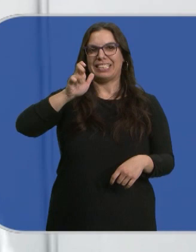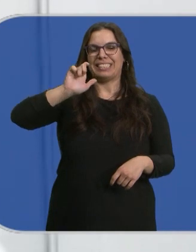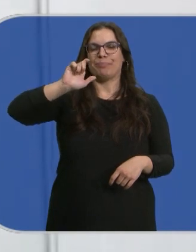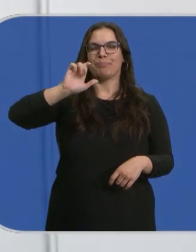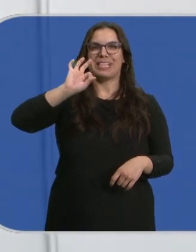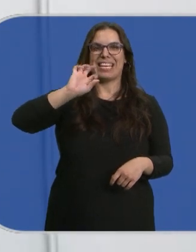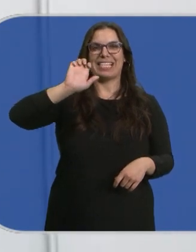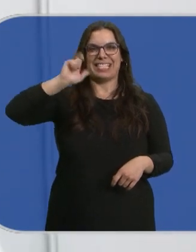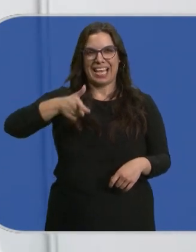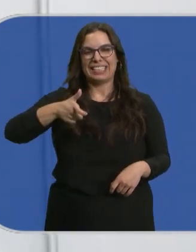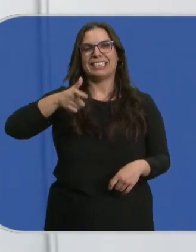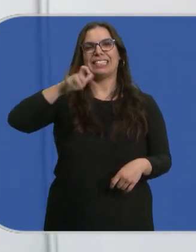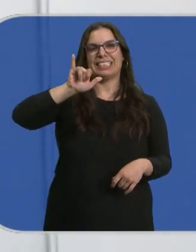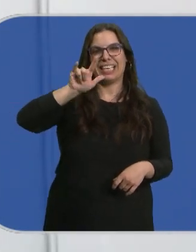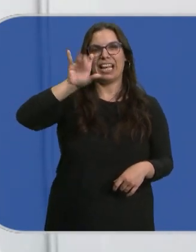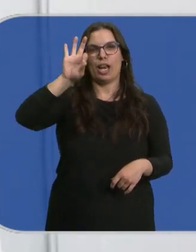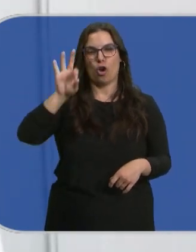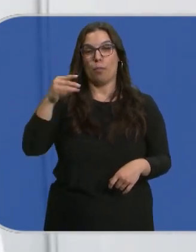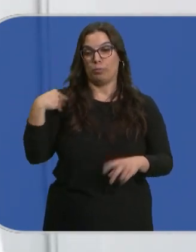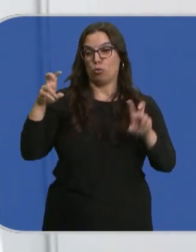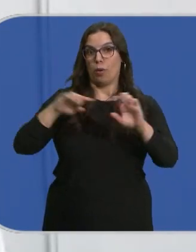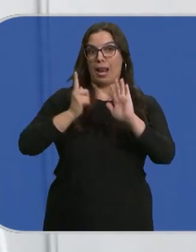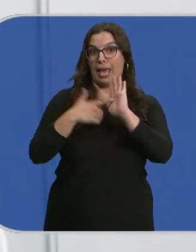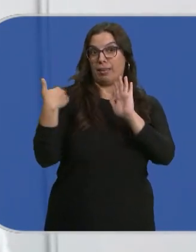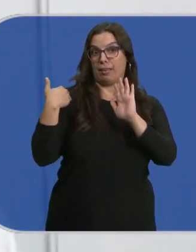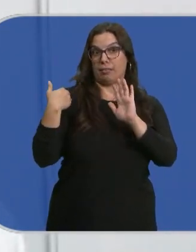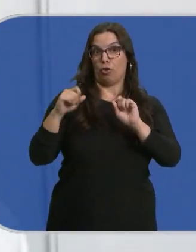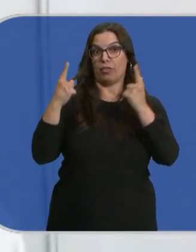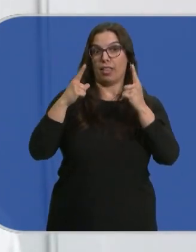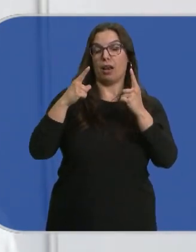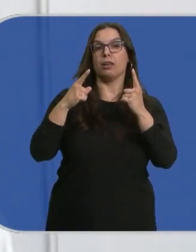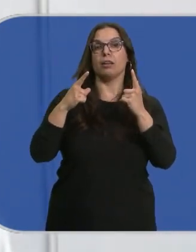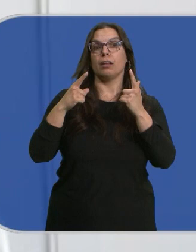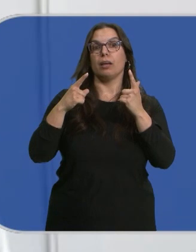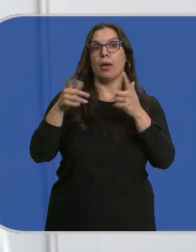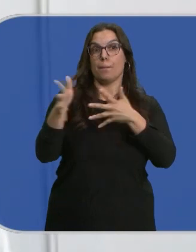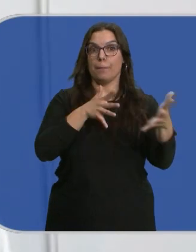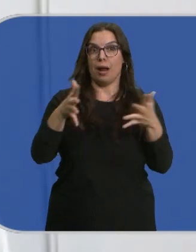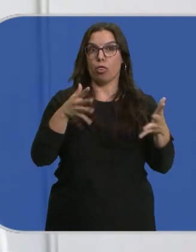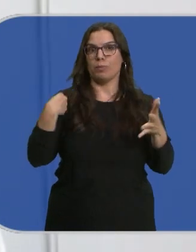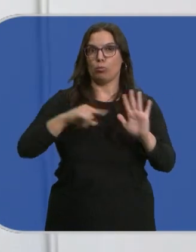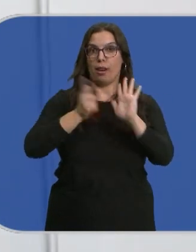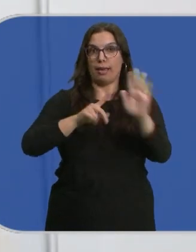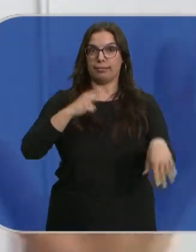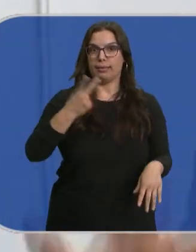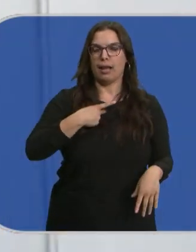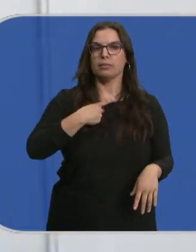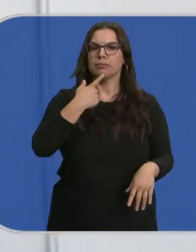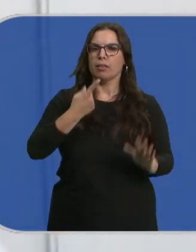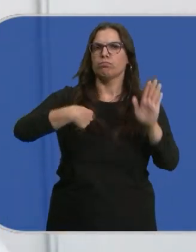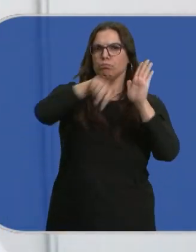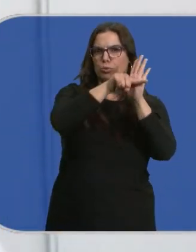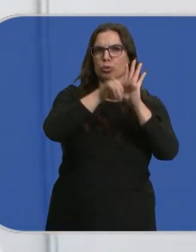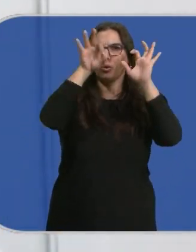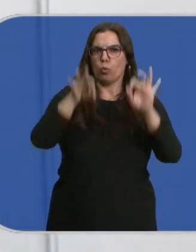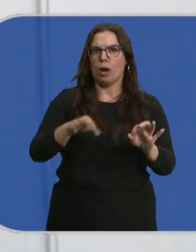ley que entró en vigor en marzo, en la ley trans, ya que contempla este fenómeno